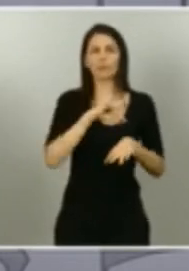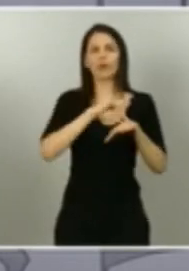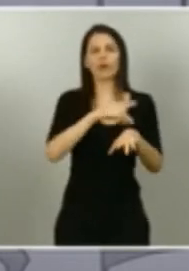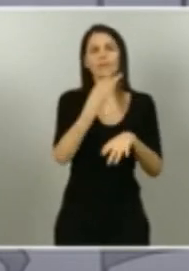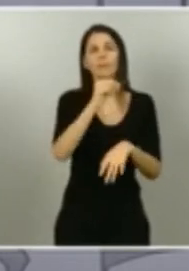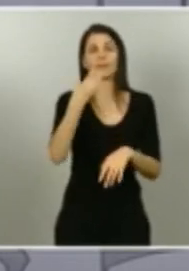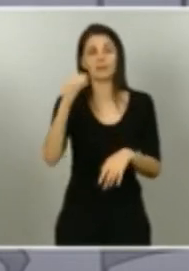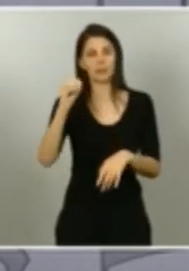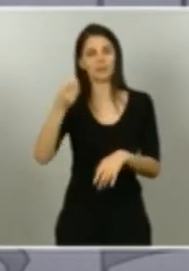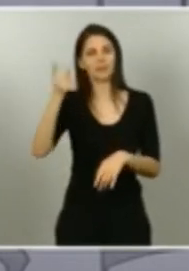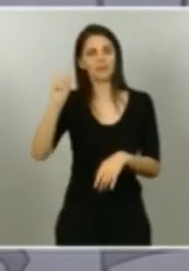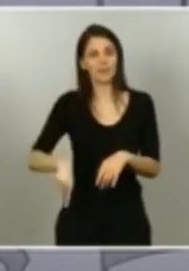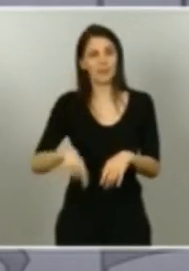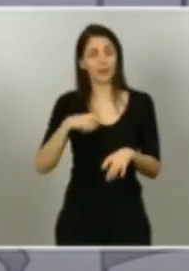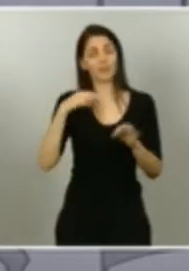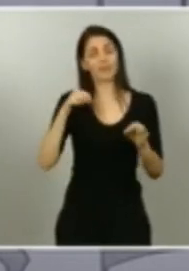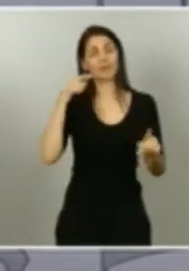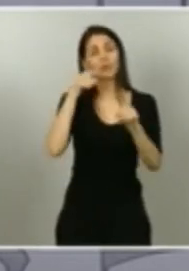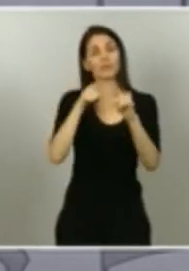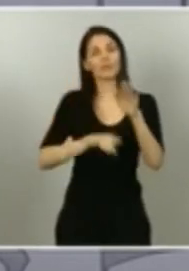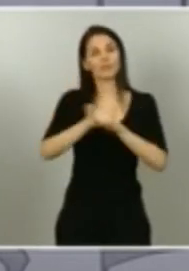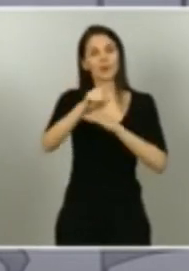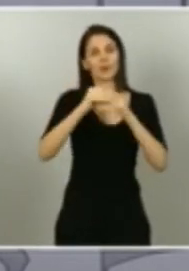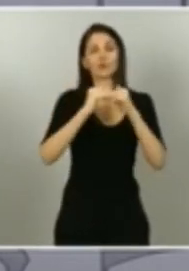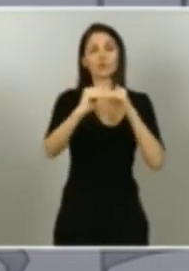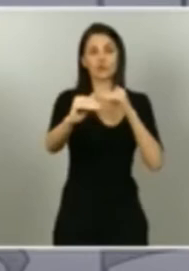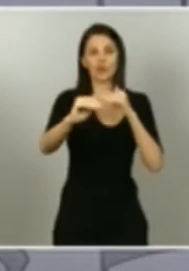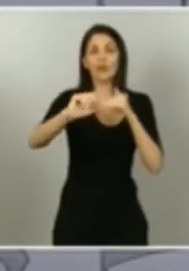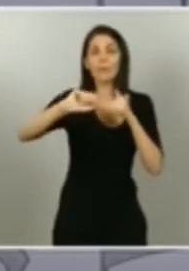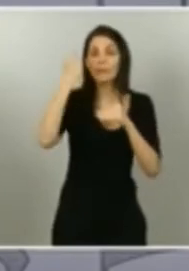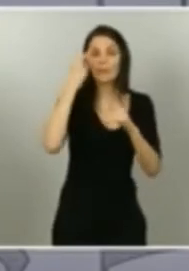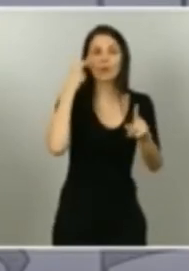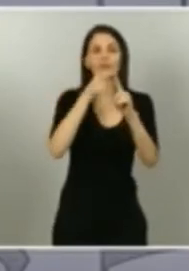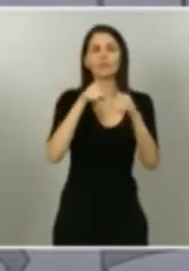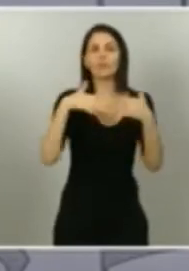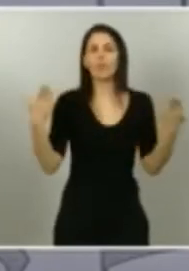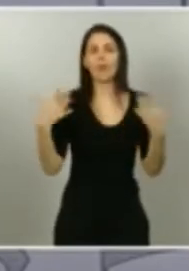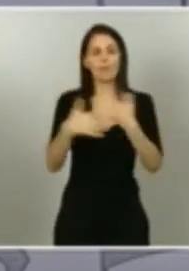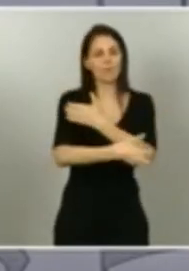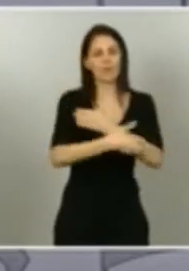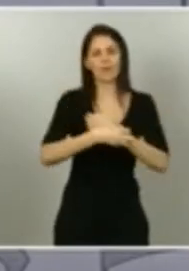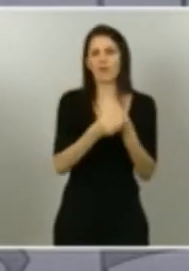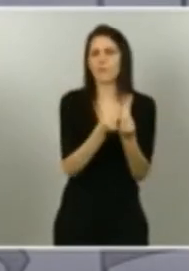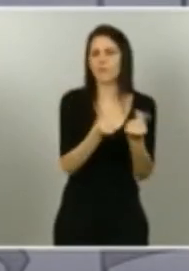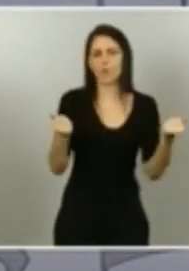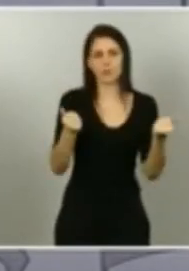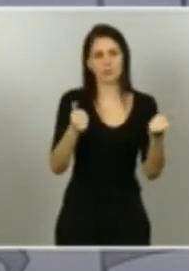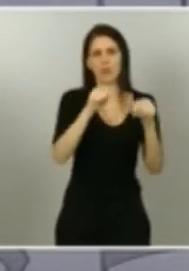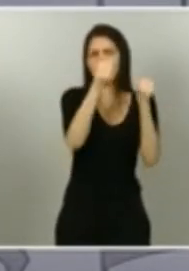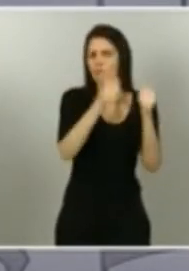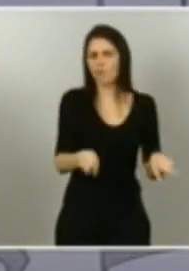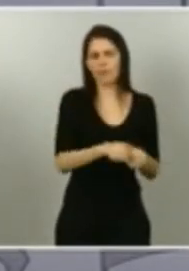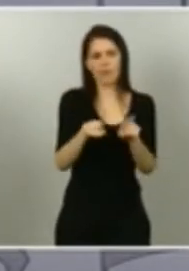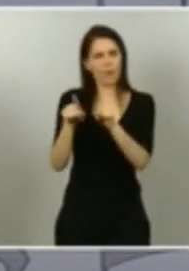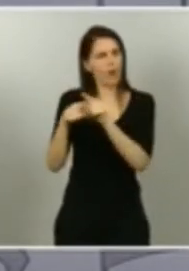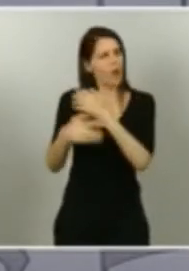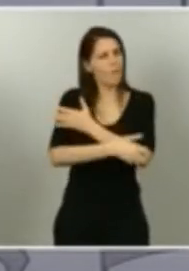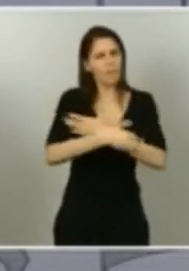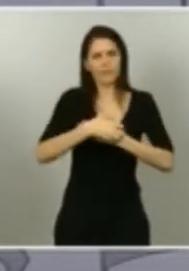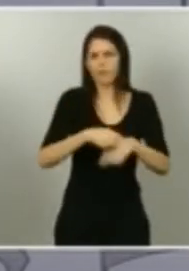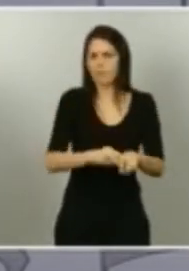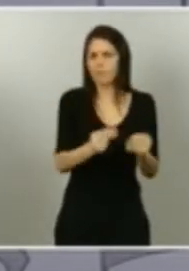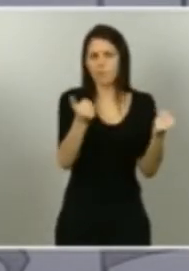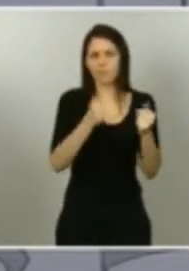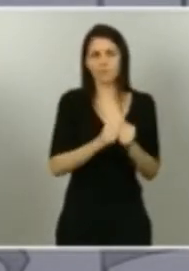poner fin a la pobreza en todas sus formas. Para que se hagan una idea, tasa de pobreza en nuestro país es la mayor